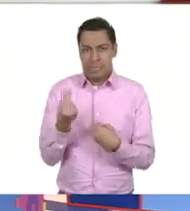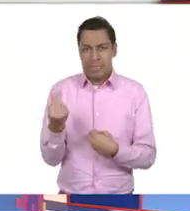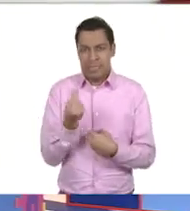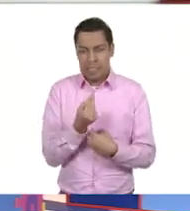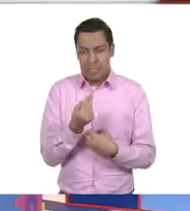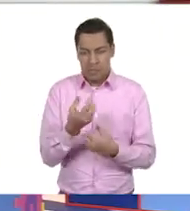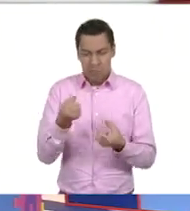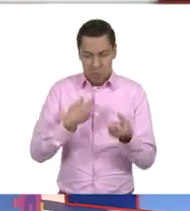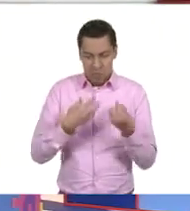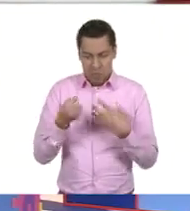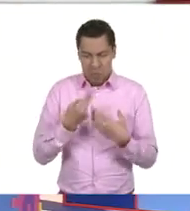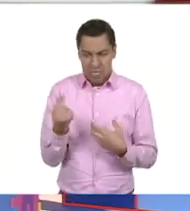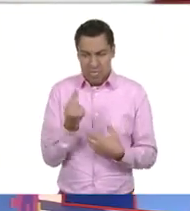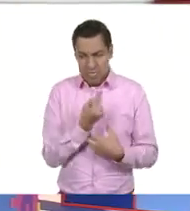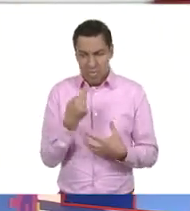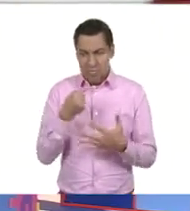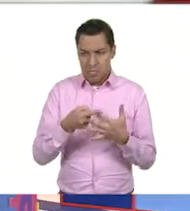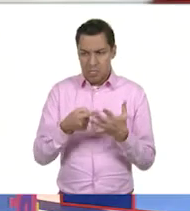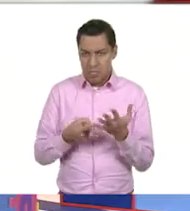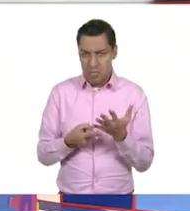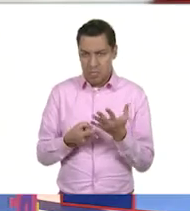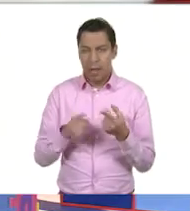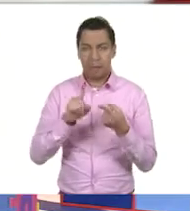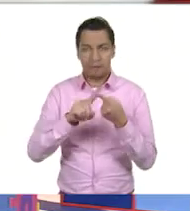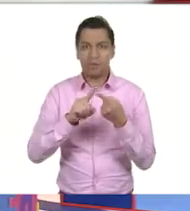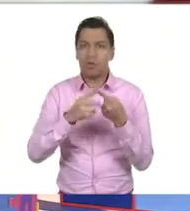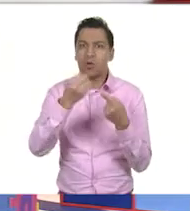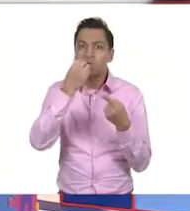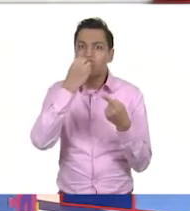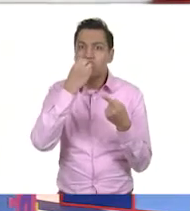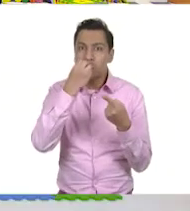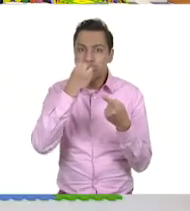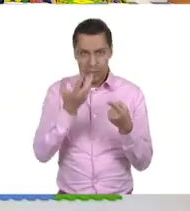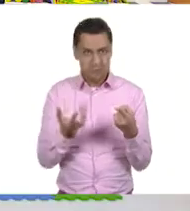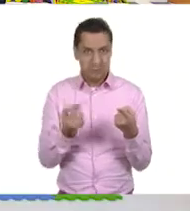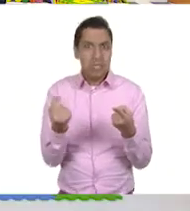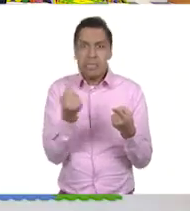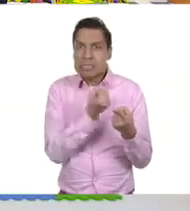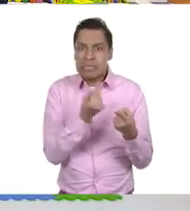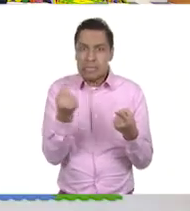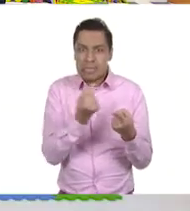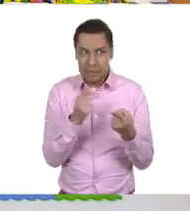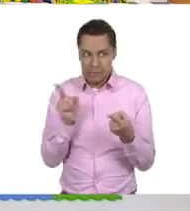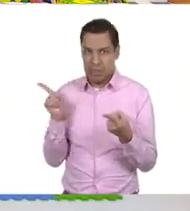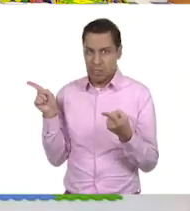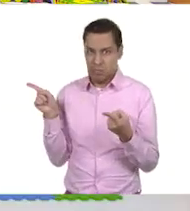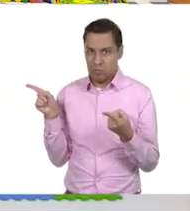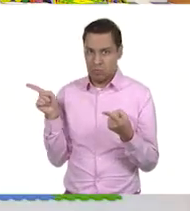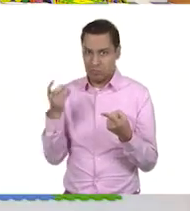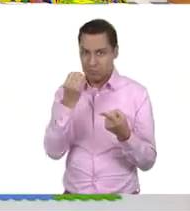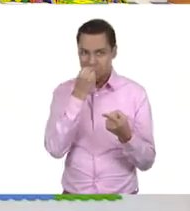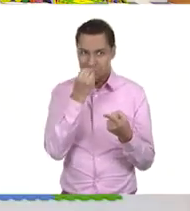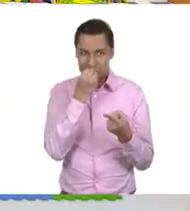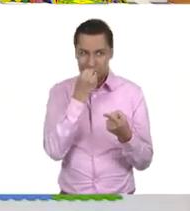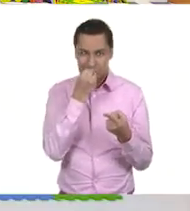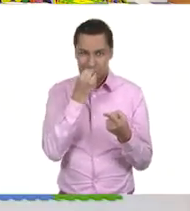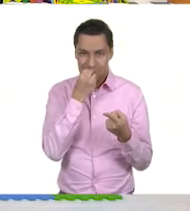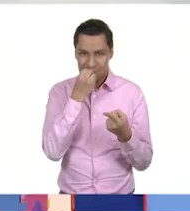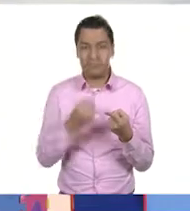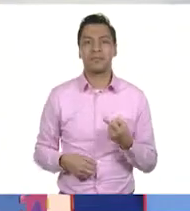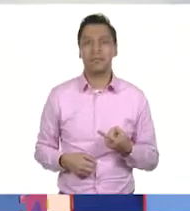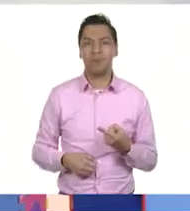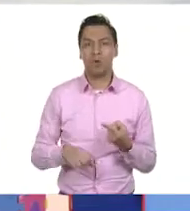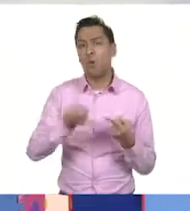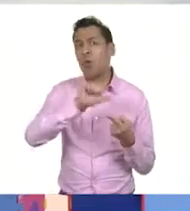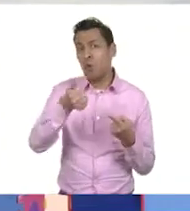Entonces, una necesidad básica va a ser la alimentación. Comer es una necesidad básica. Perfecto. Muy bien. que les di una pista, ¿qué otra